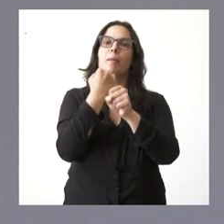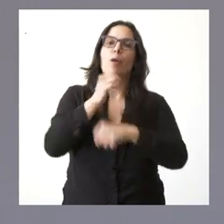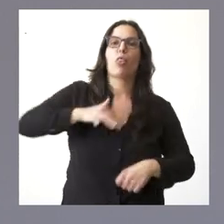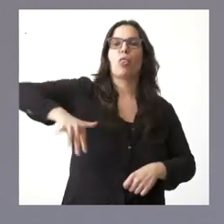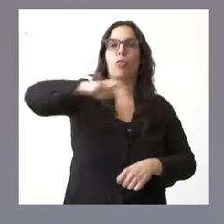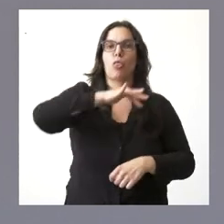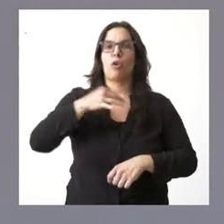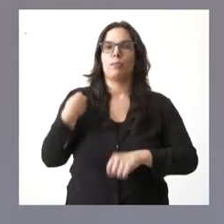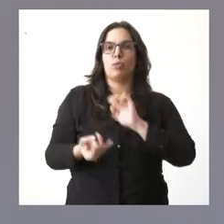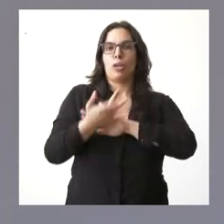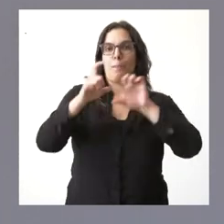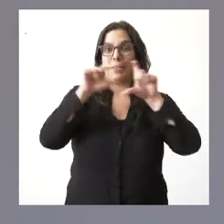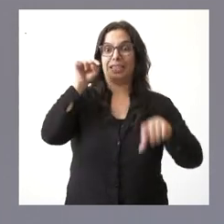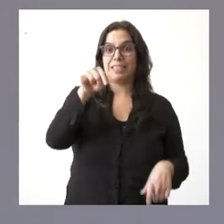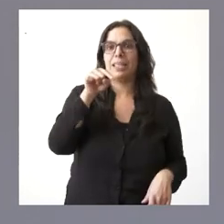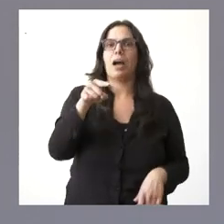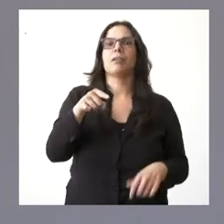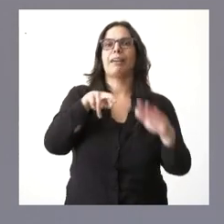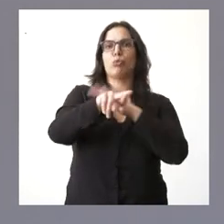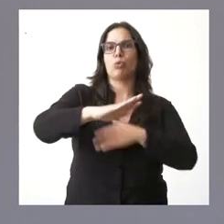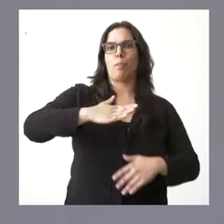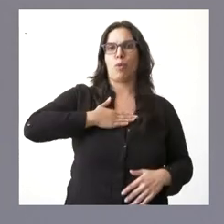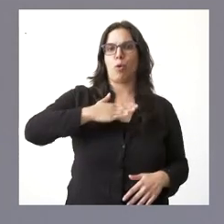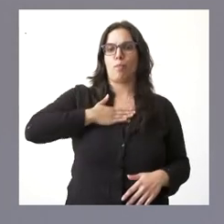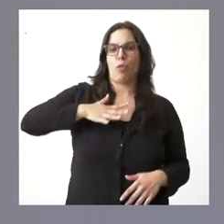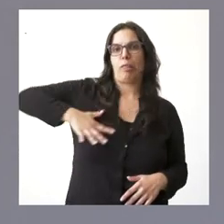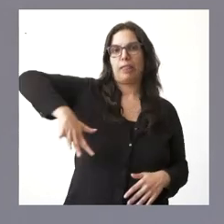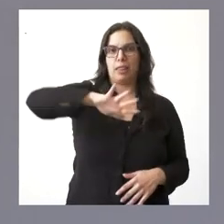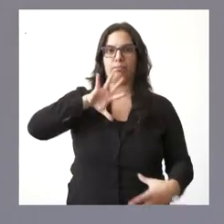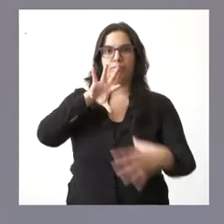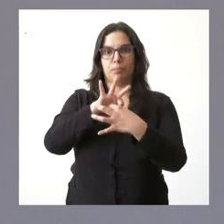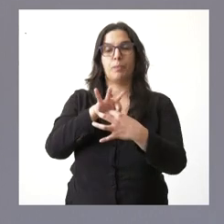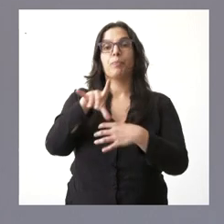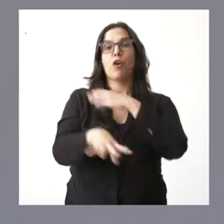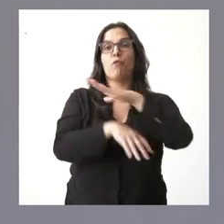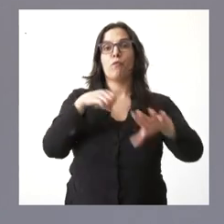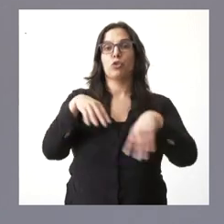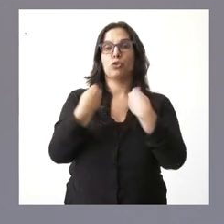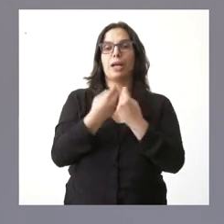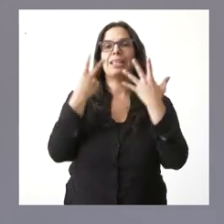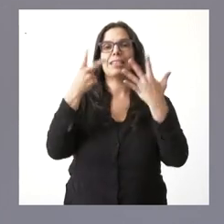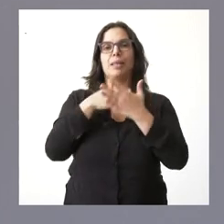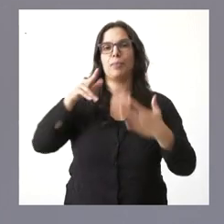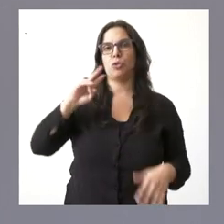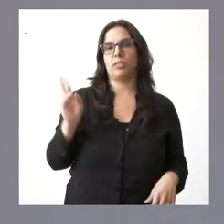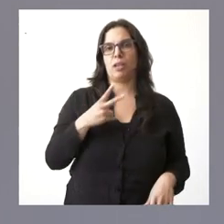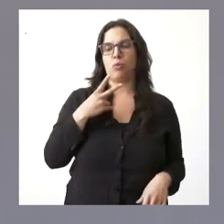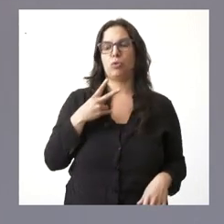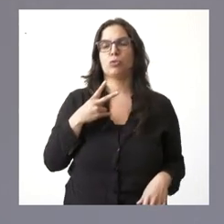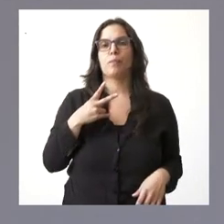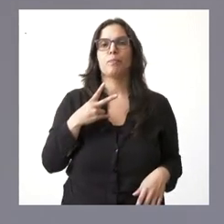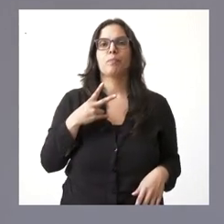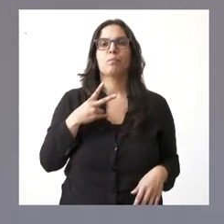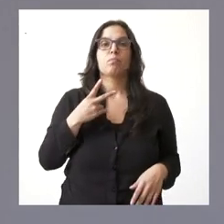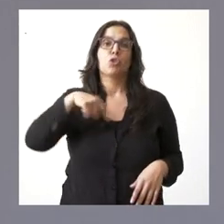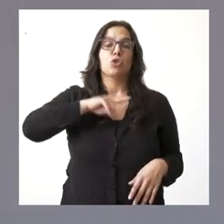que es el recurso endógeno que se aprovecha. En este caso estamos hablando de un fondo dotado con 7 millones de euros, que